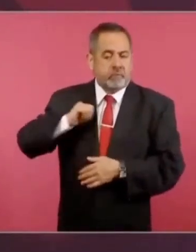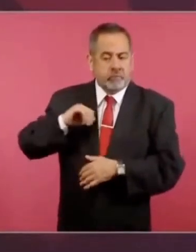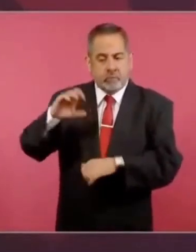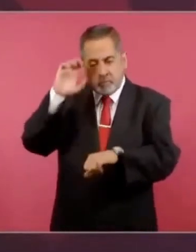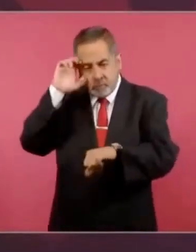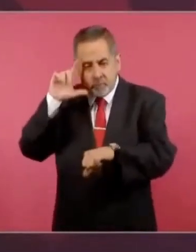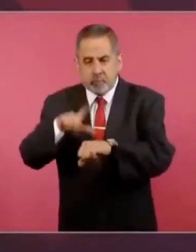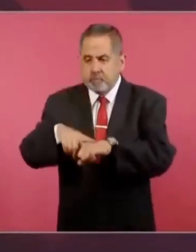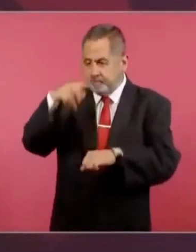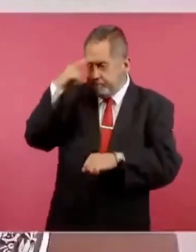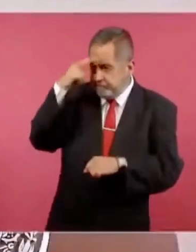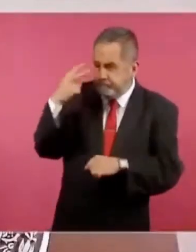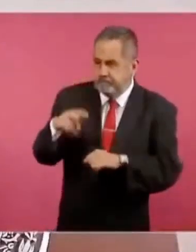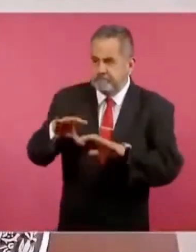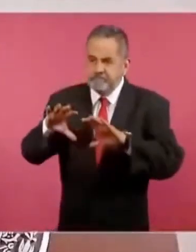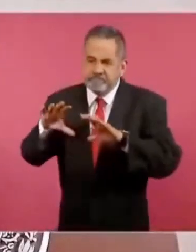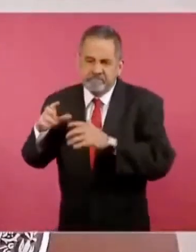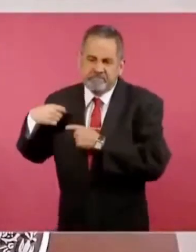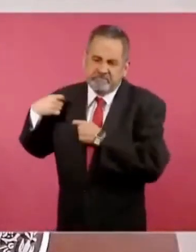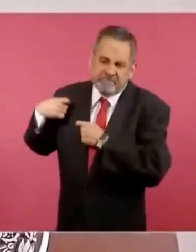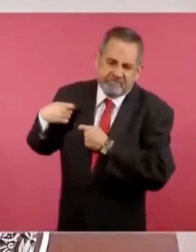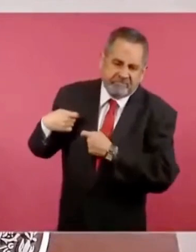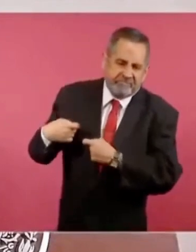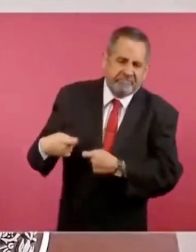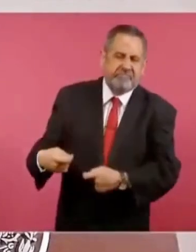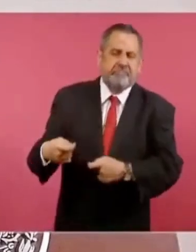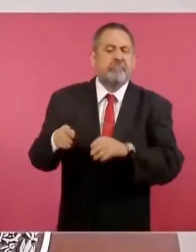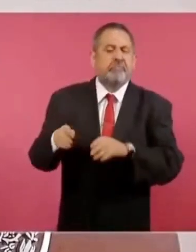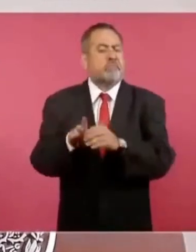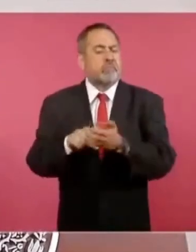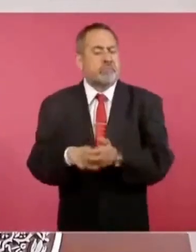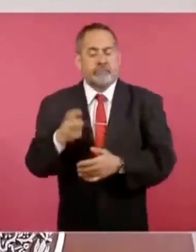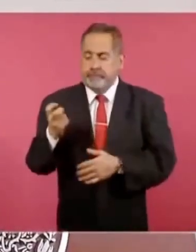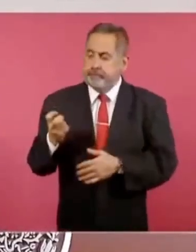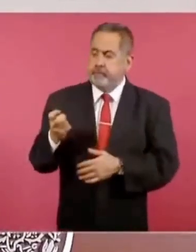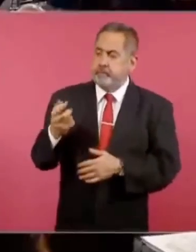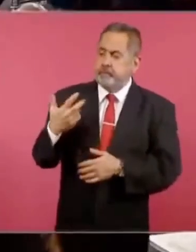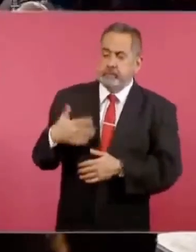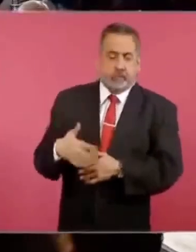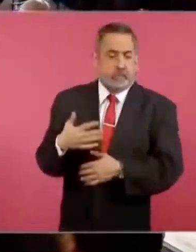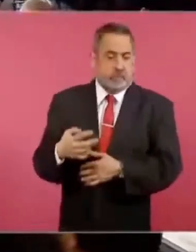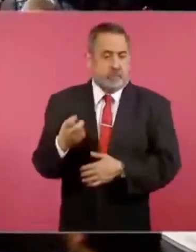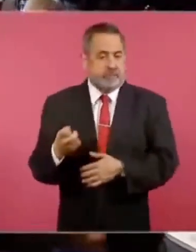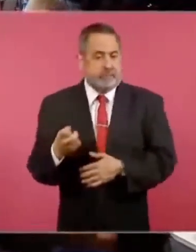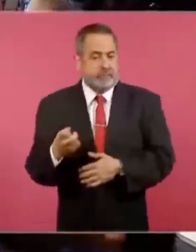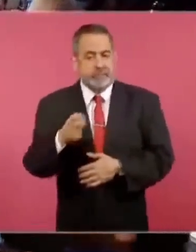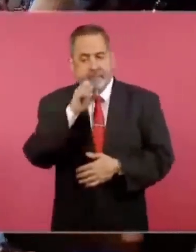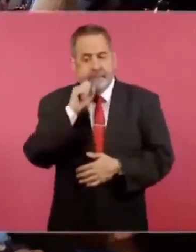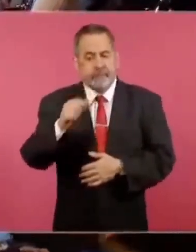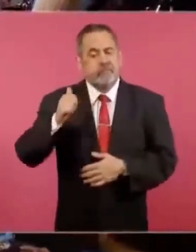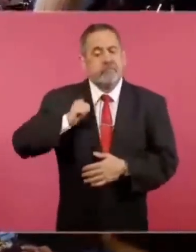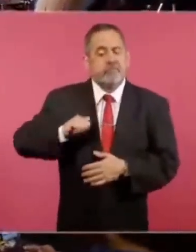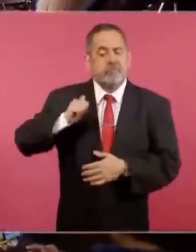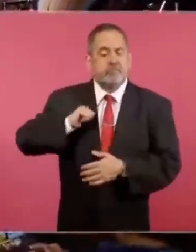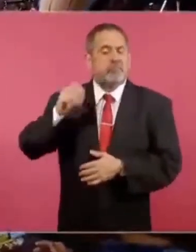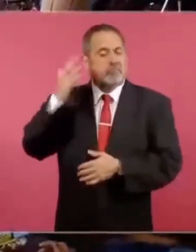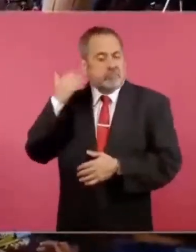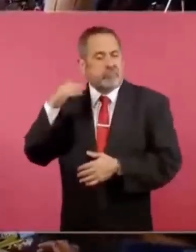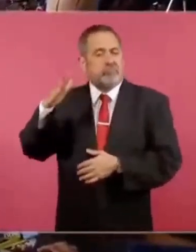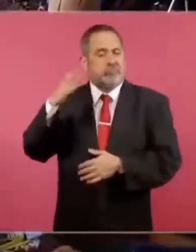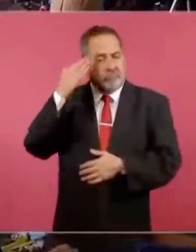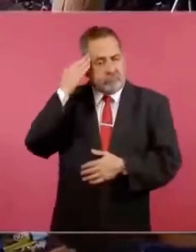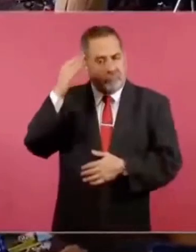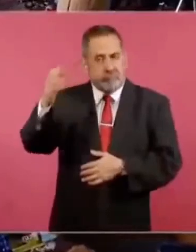de México, sobre todo las culturas que florecieron en la época